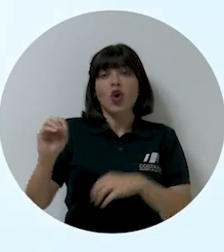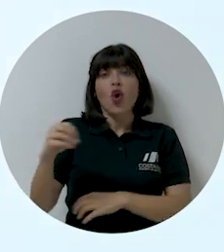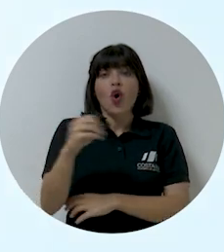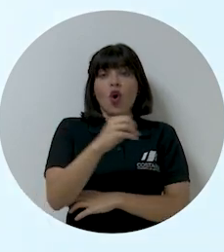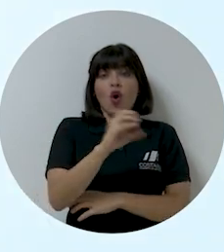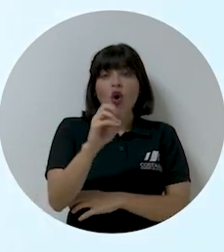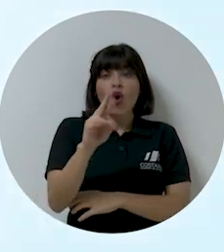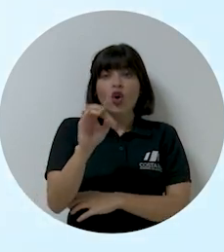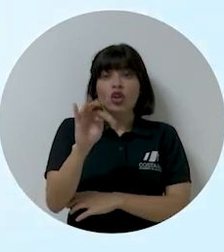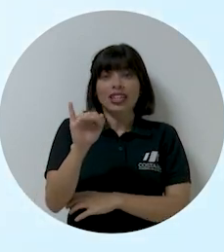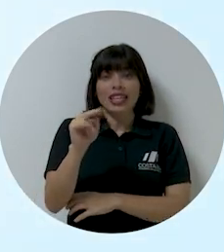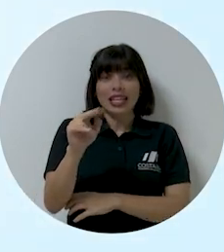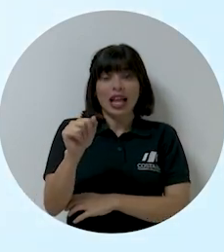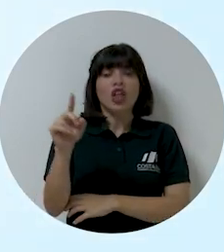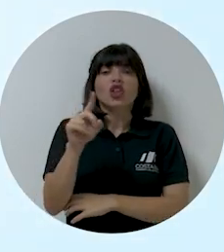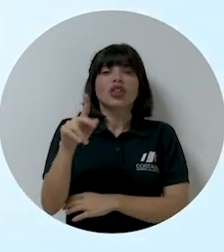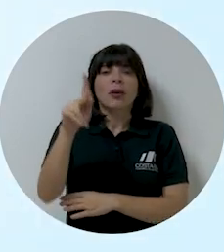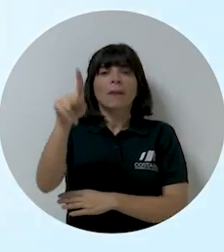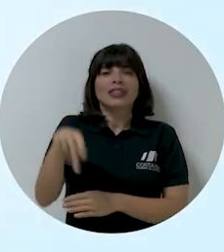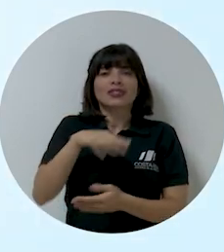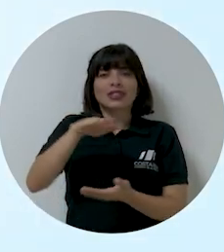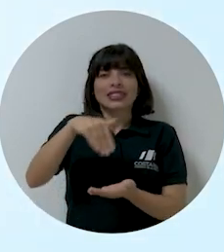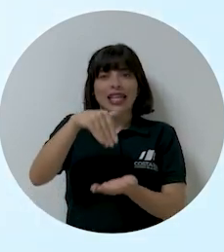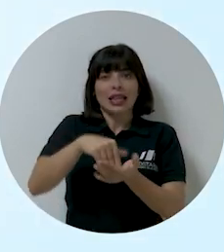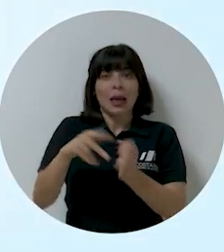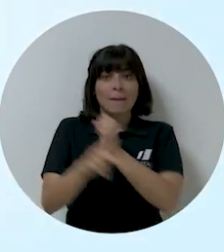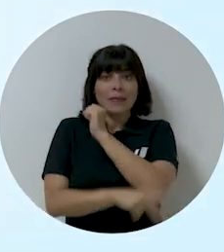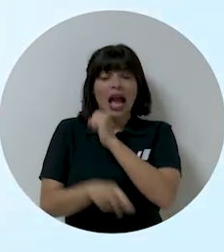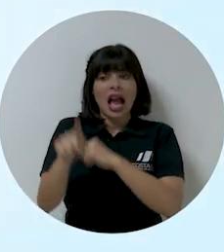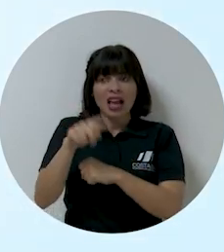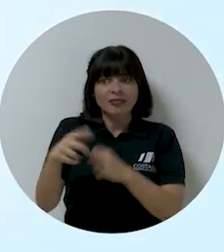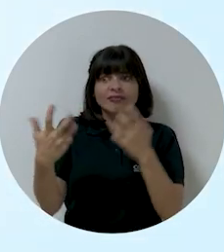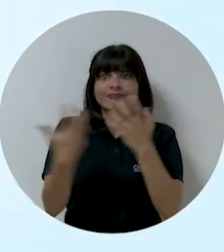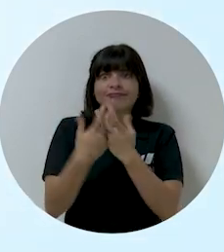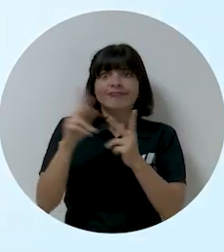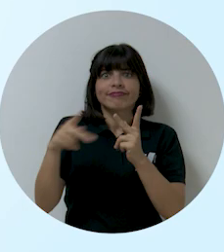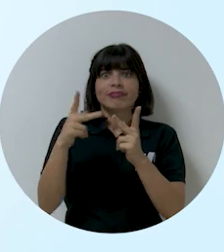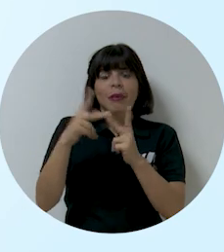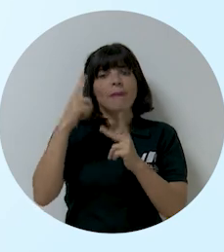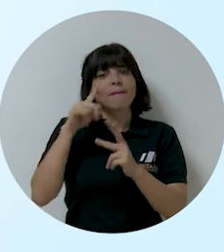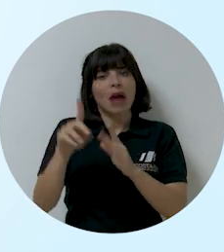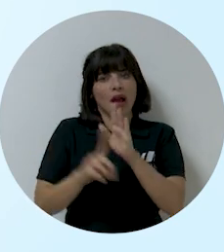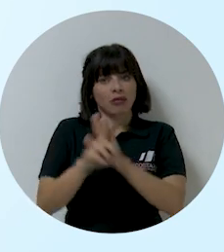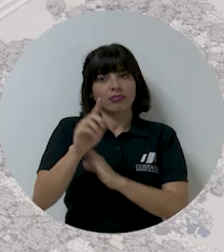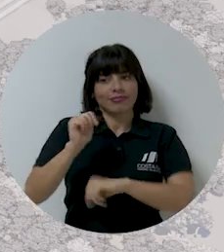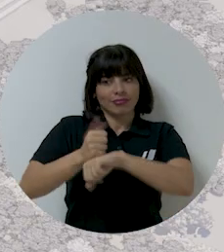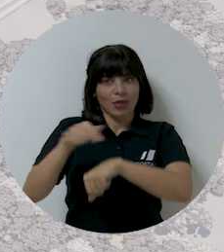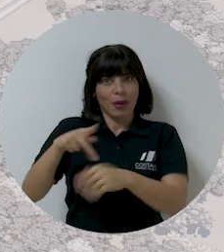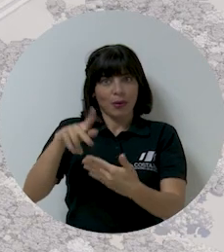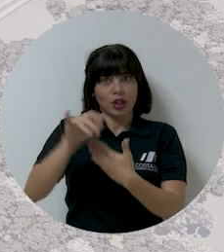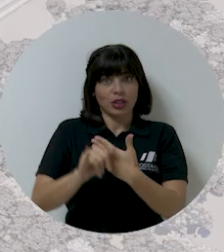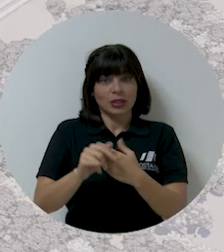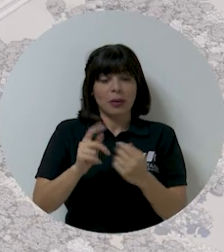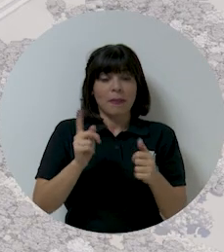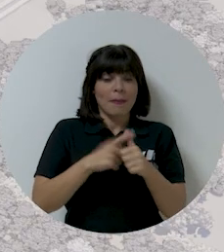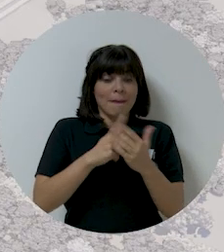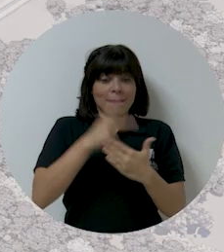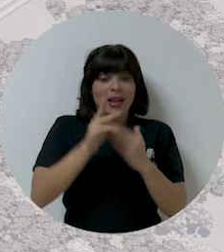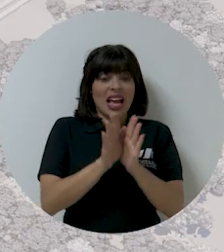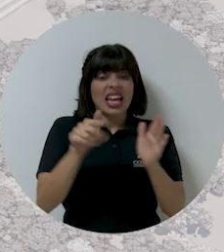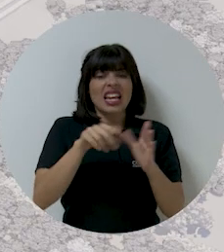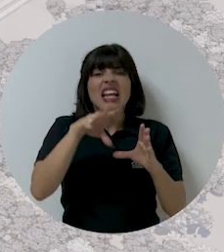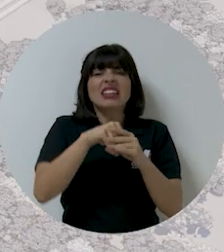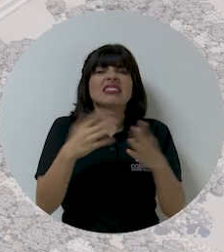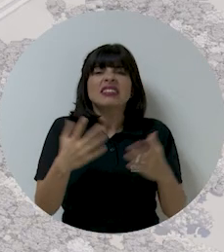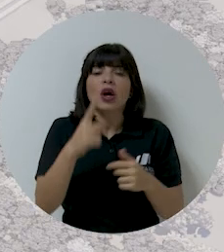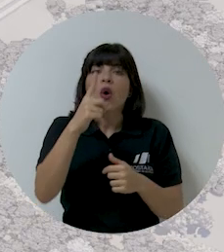Orotina, en la región pacífico central del país, presenta oportunidades únicas para el desarrollo del proyecto. El Plan Maestro se compone